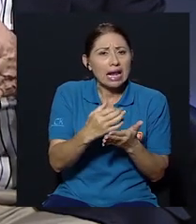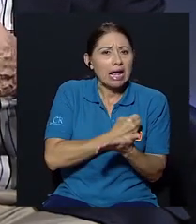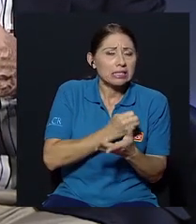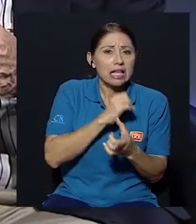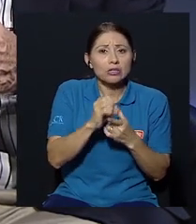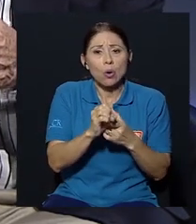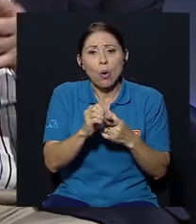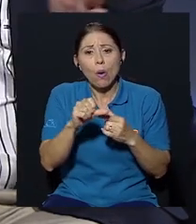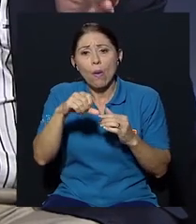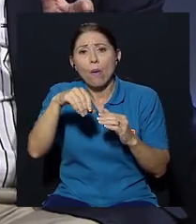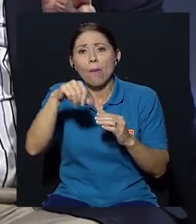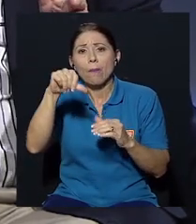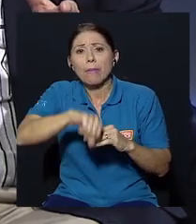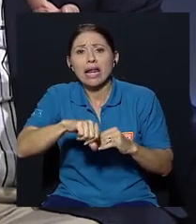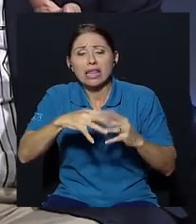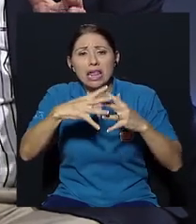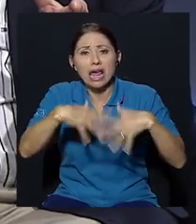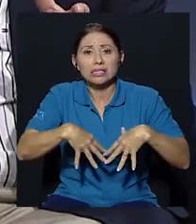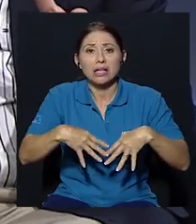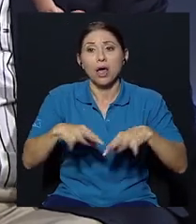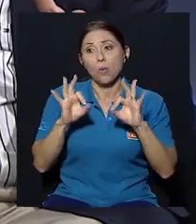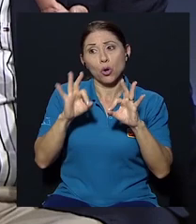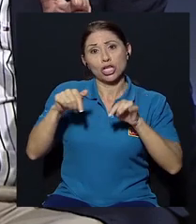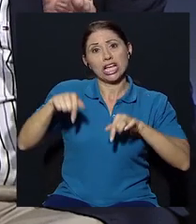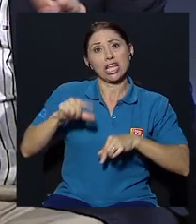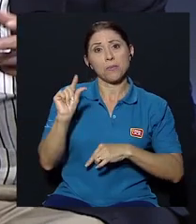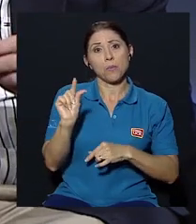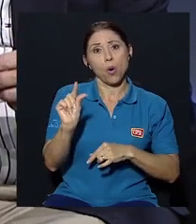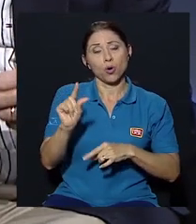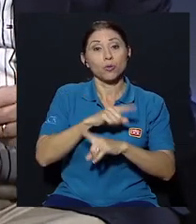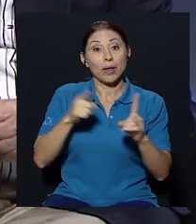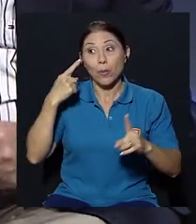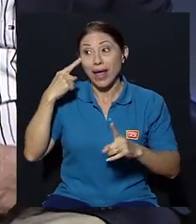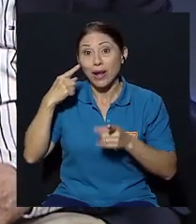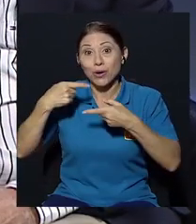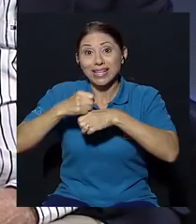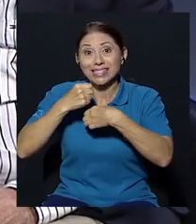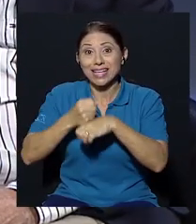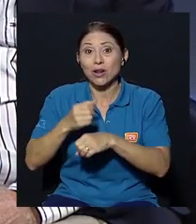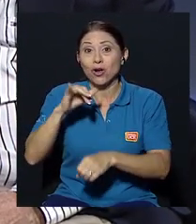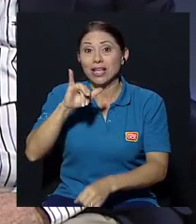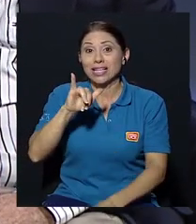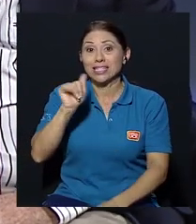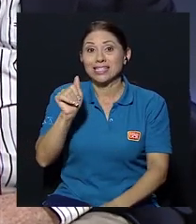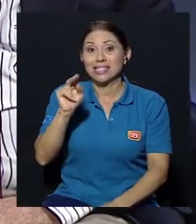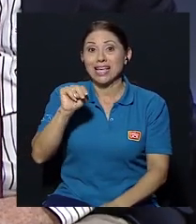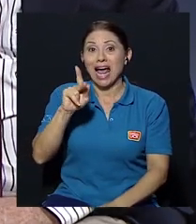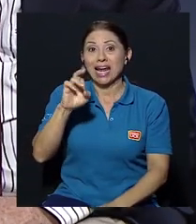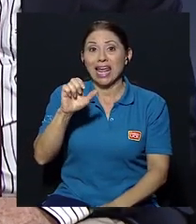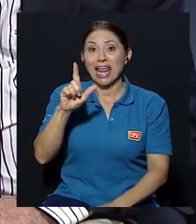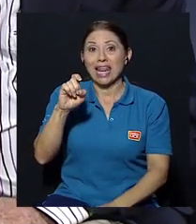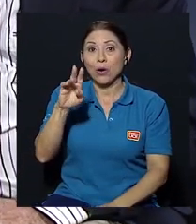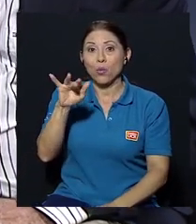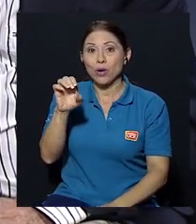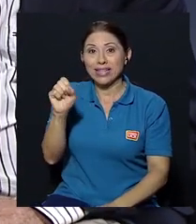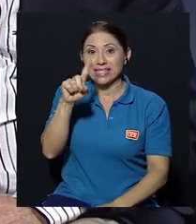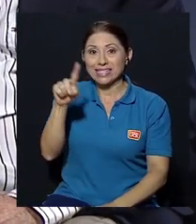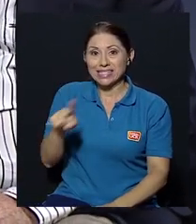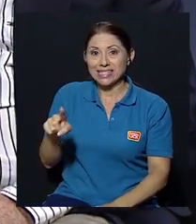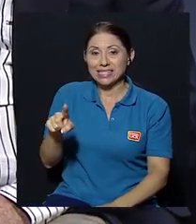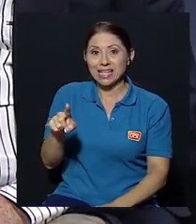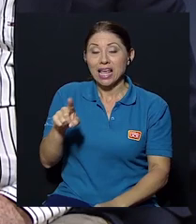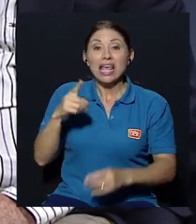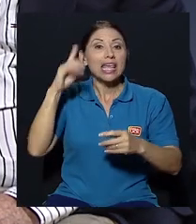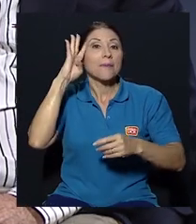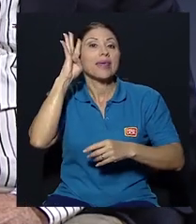sinvergüenzada aquí por dicha son pocos empresarios la mayoría son muy honestos pero vea lo que hicieron los yankelewitz inventaron una empresa en Panamá